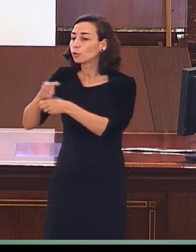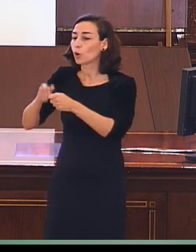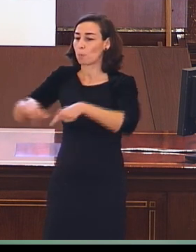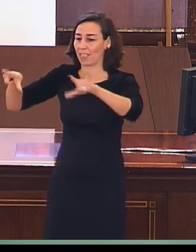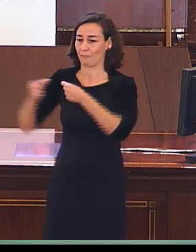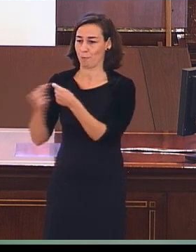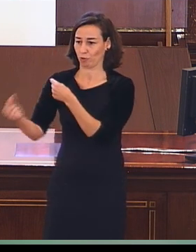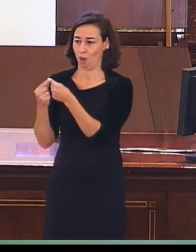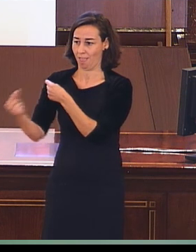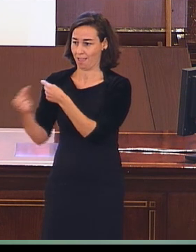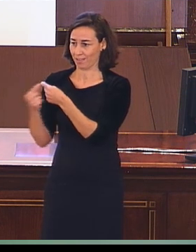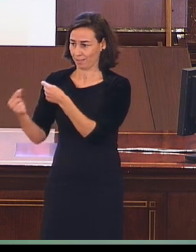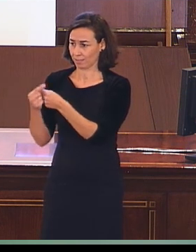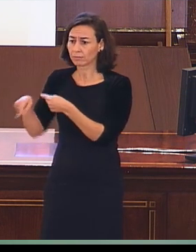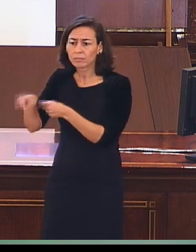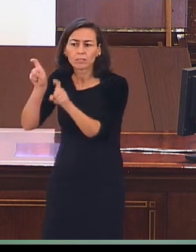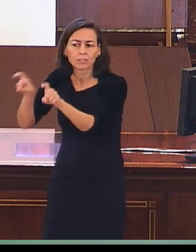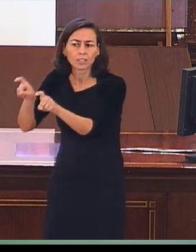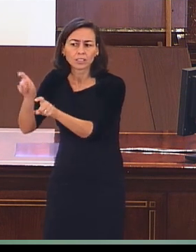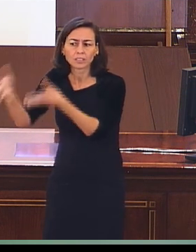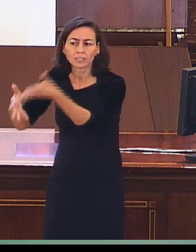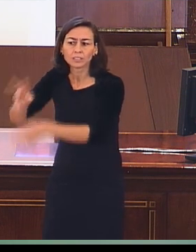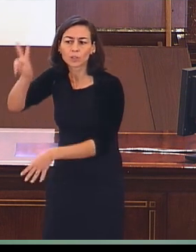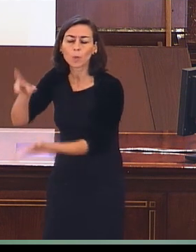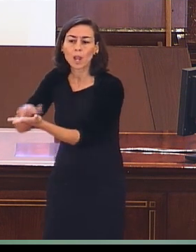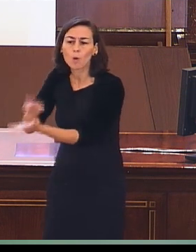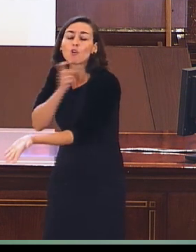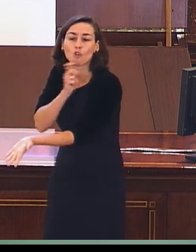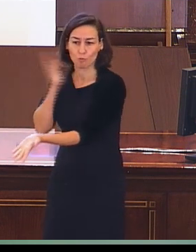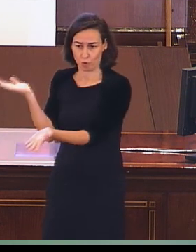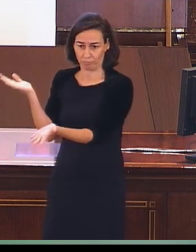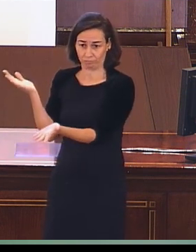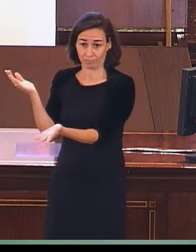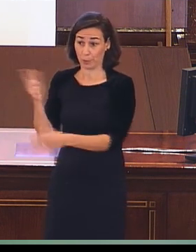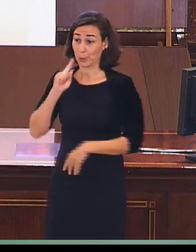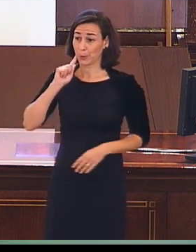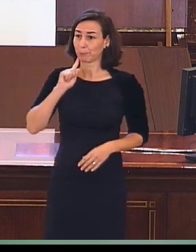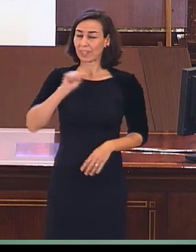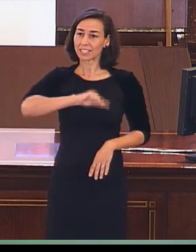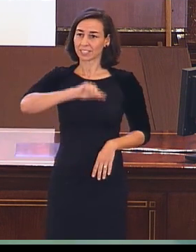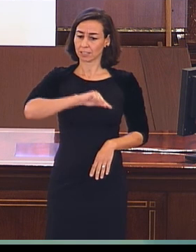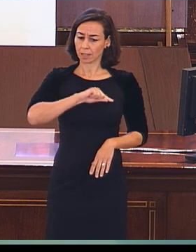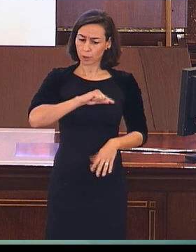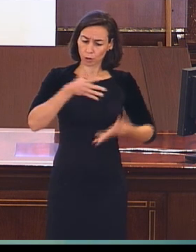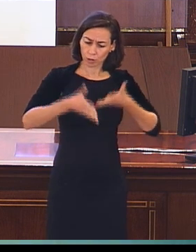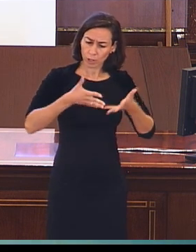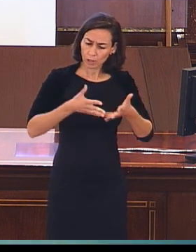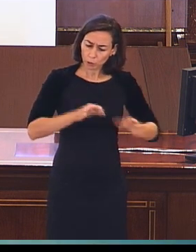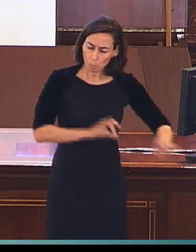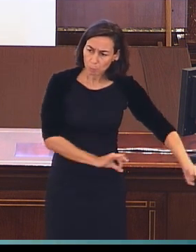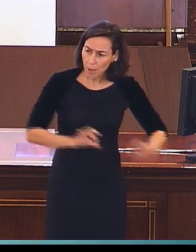¿Qué está pasando con esa enseñanza? Porque la lengua de signos, en principio, parece que no está preparada para